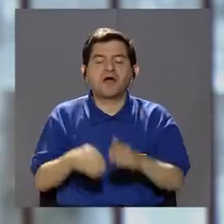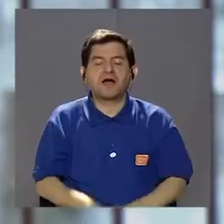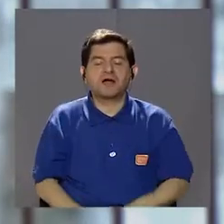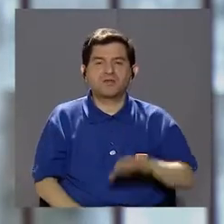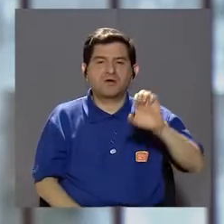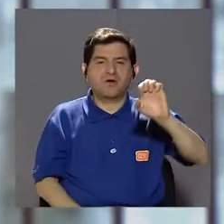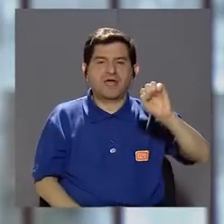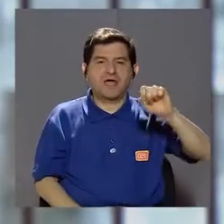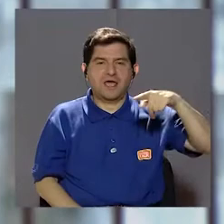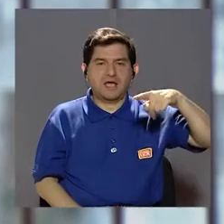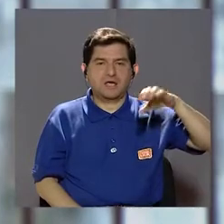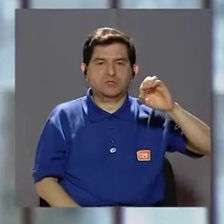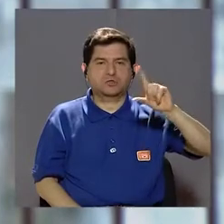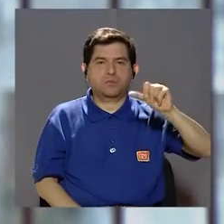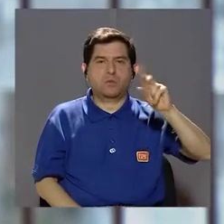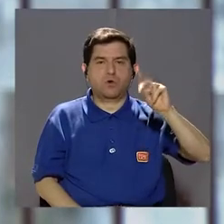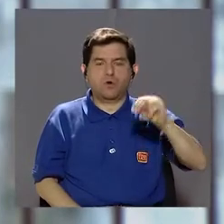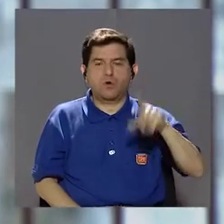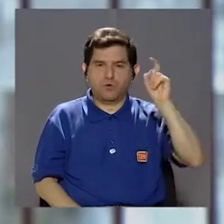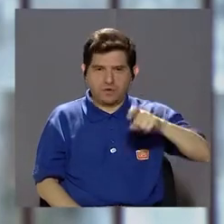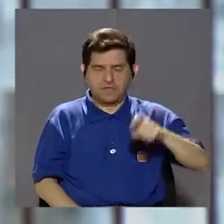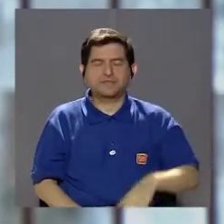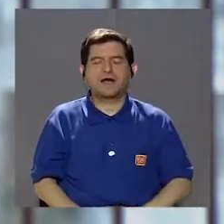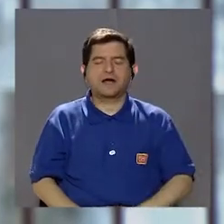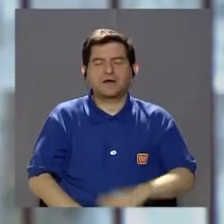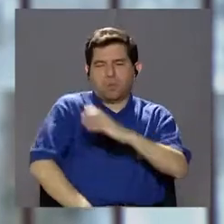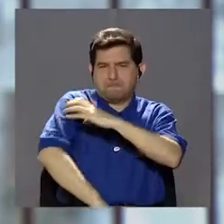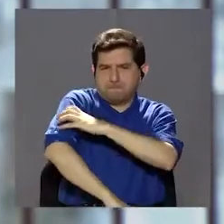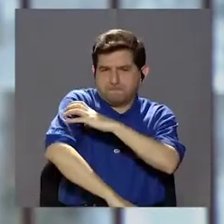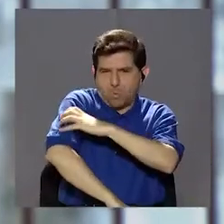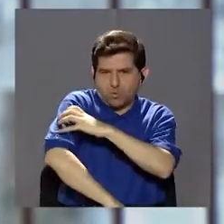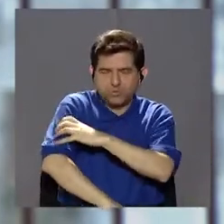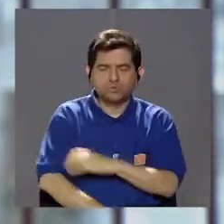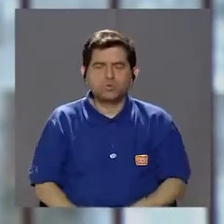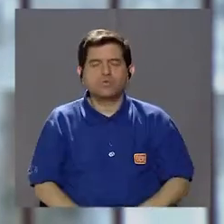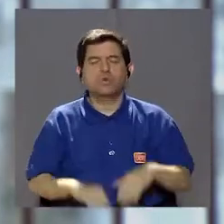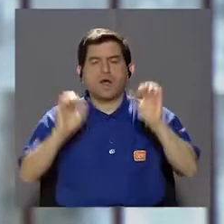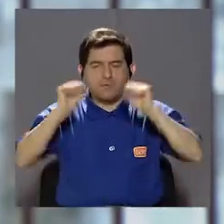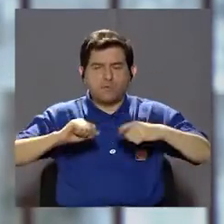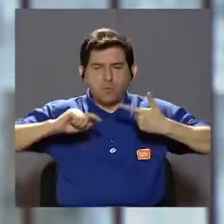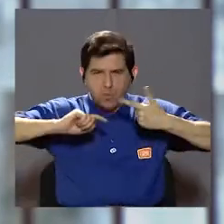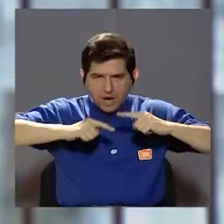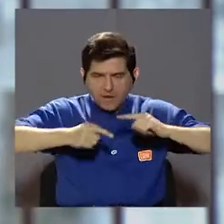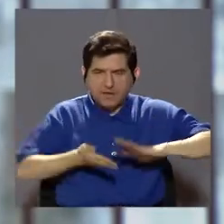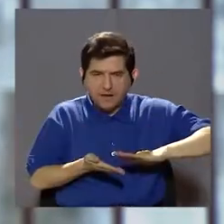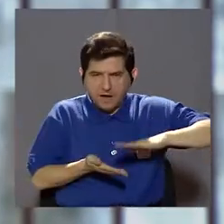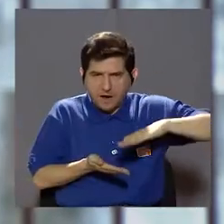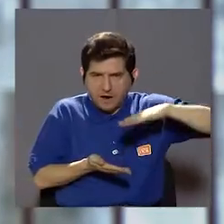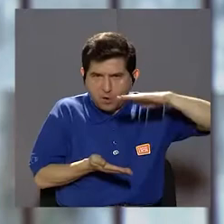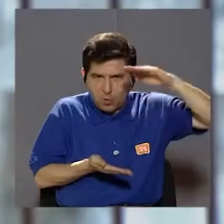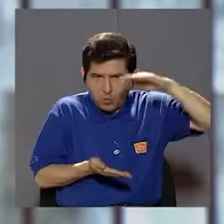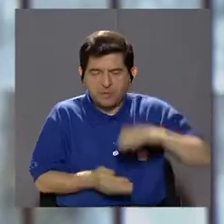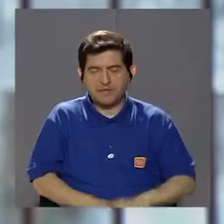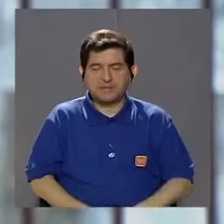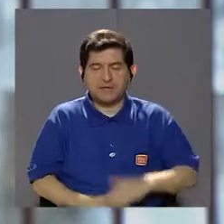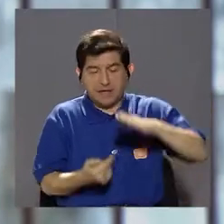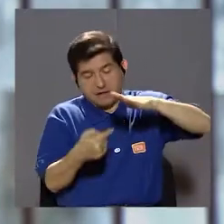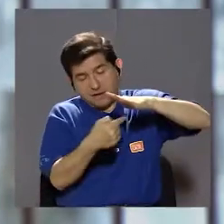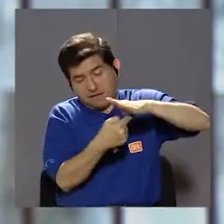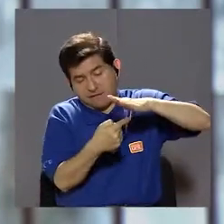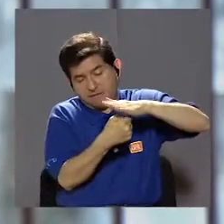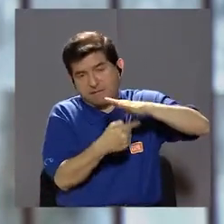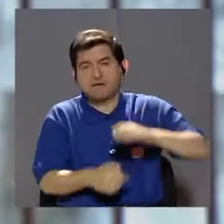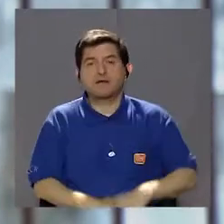el espolón como tal, hay que tratar cadenas musculares que pueden referir dolor o aumentar el dolor en el